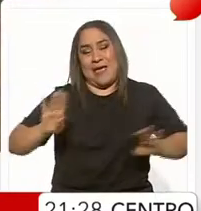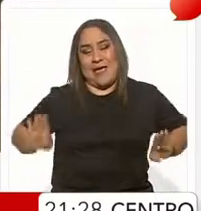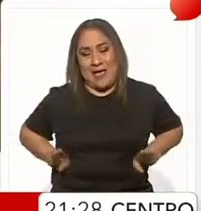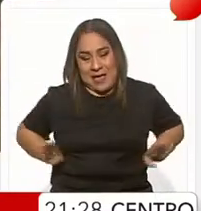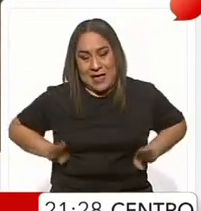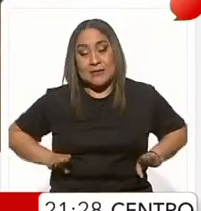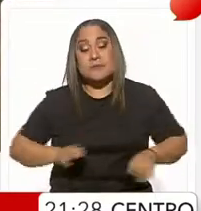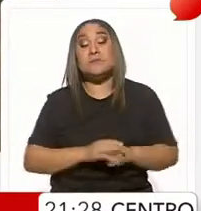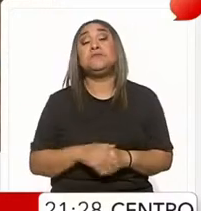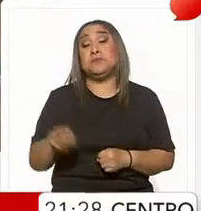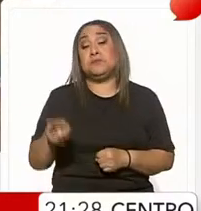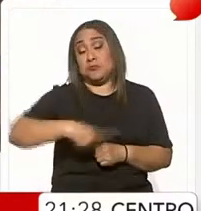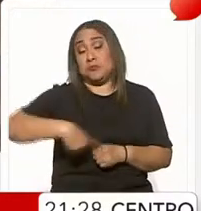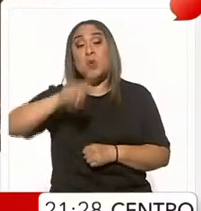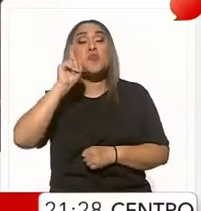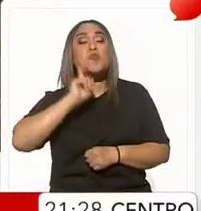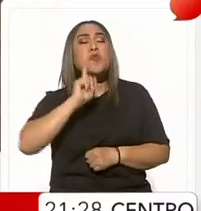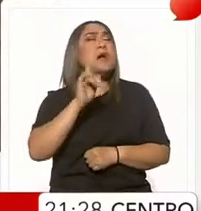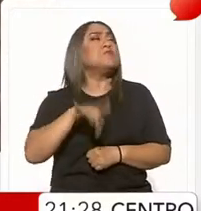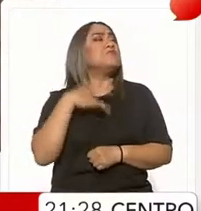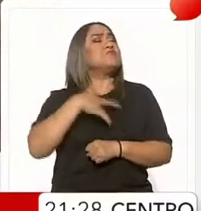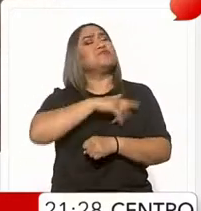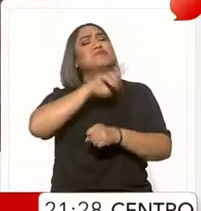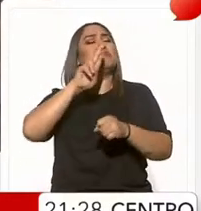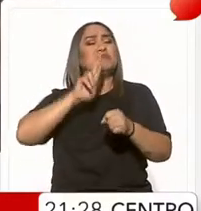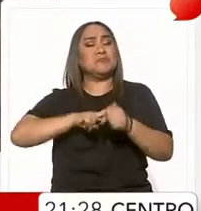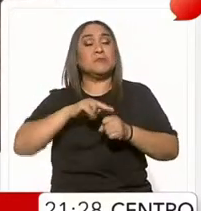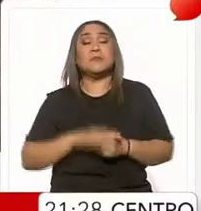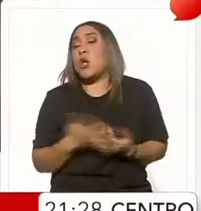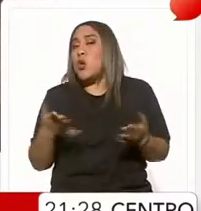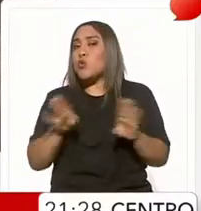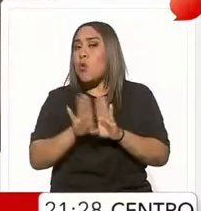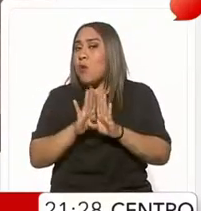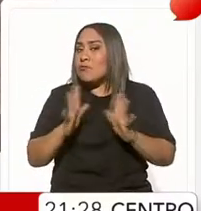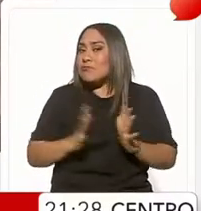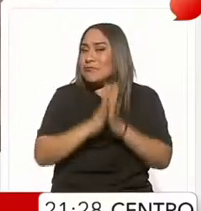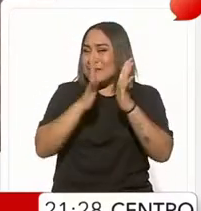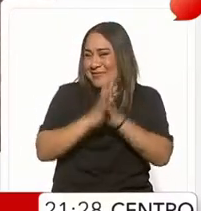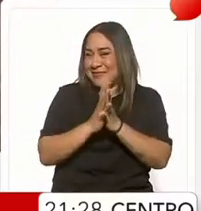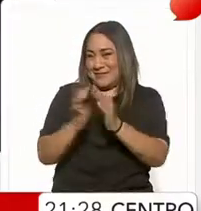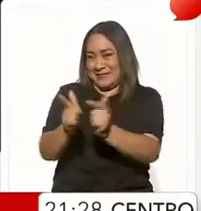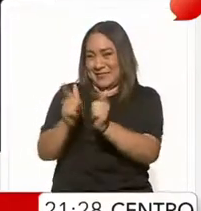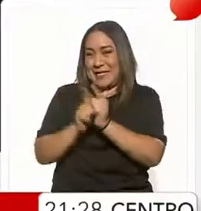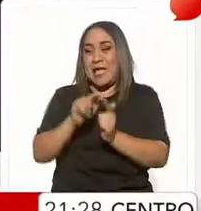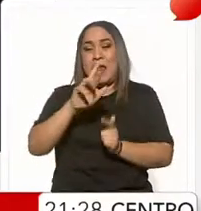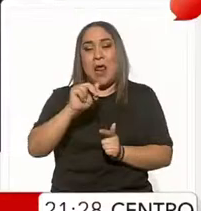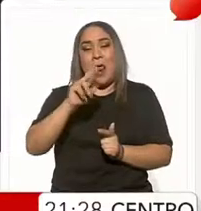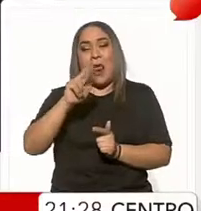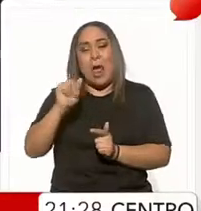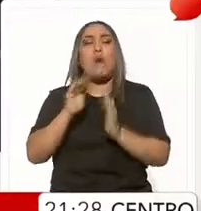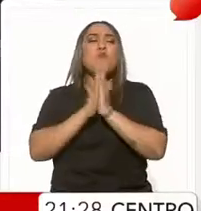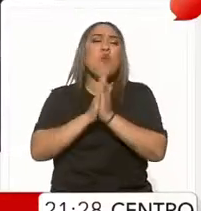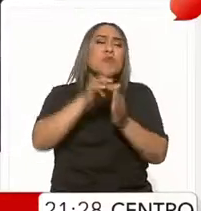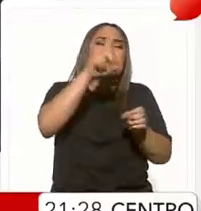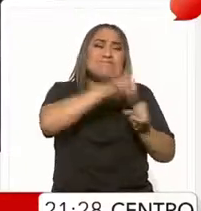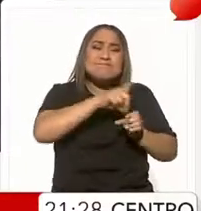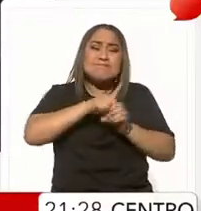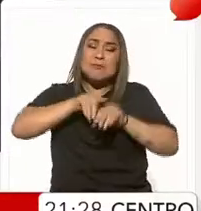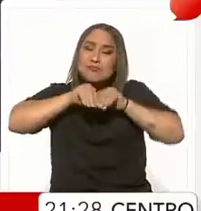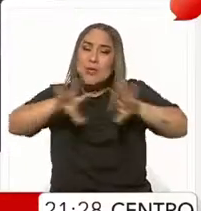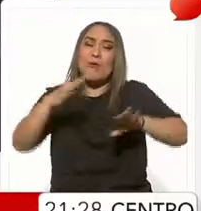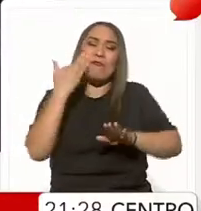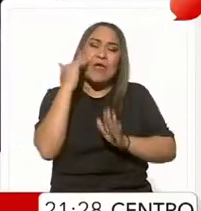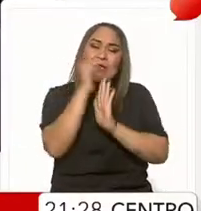aunque para ellas es lo normal. Para participar, las Rarara solicitaron donaciones en redes sociales.